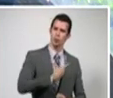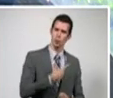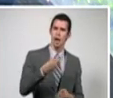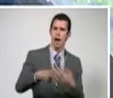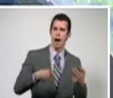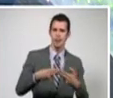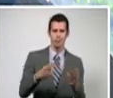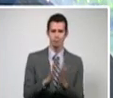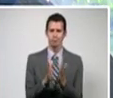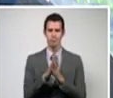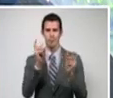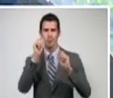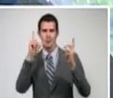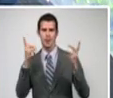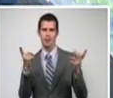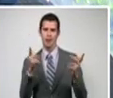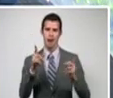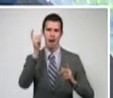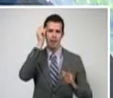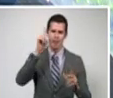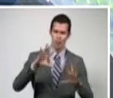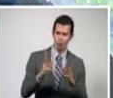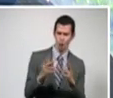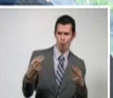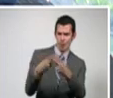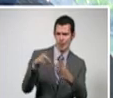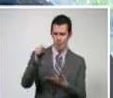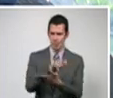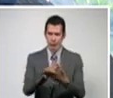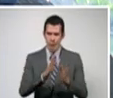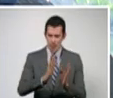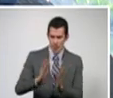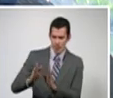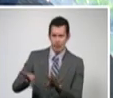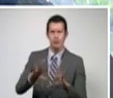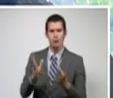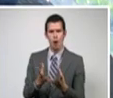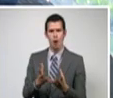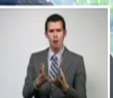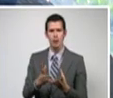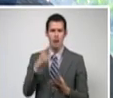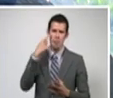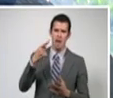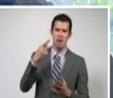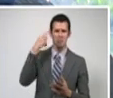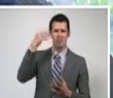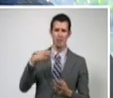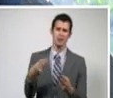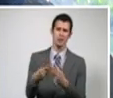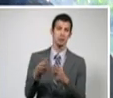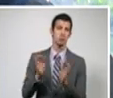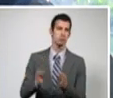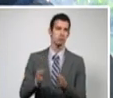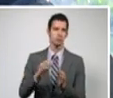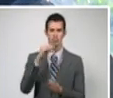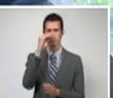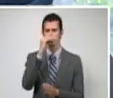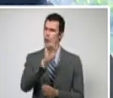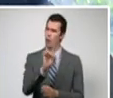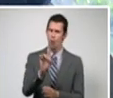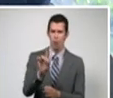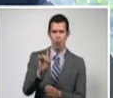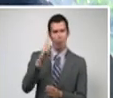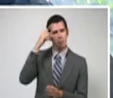la concepción de esta celebración como una nueva oportunidad para continuar profundizando el diálogo